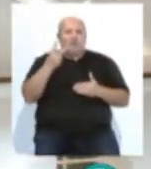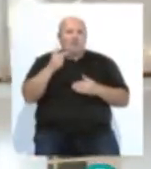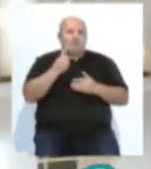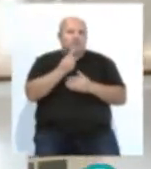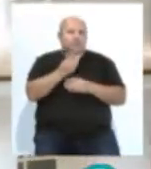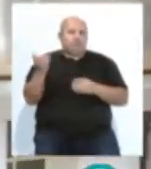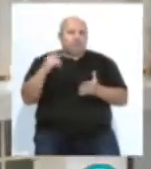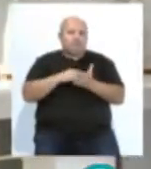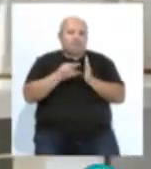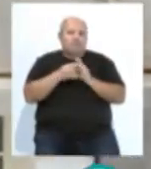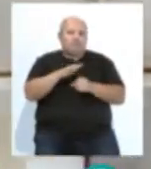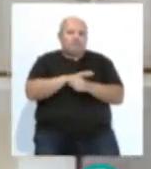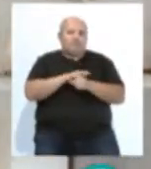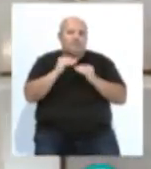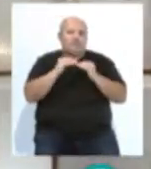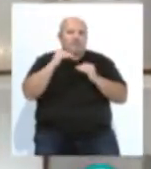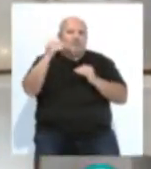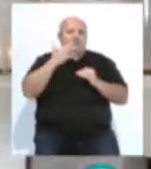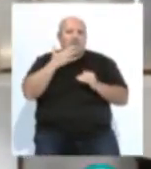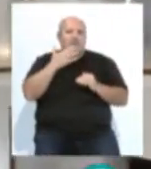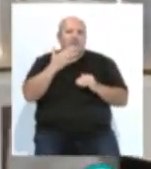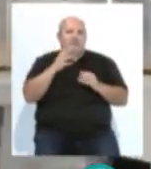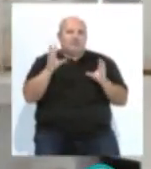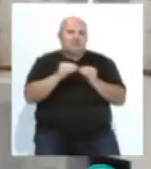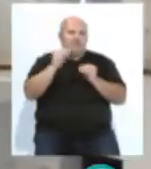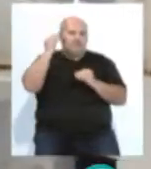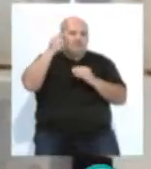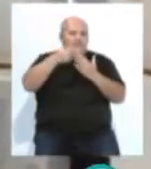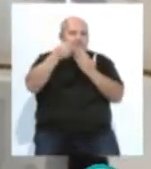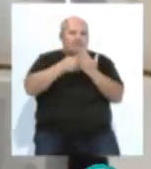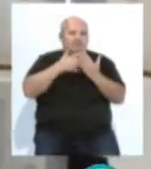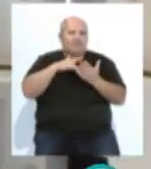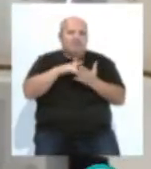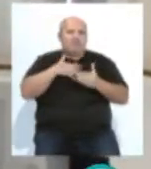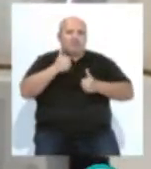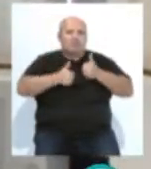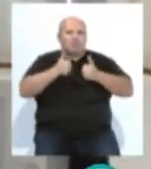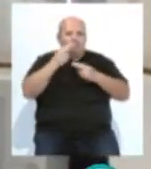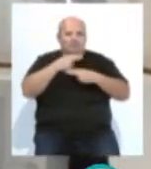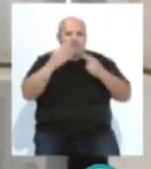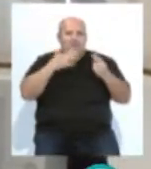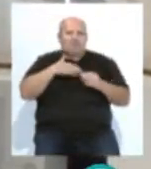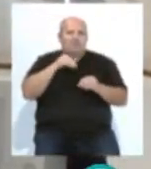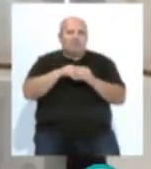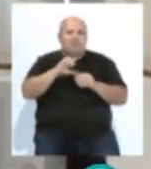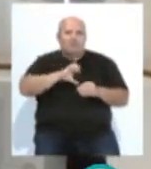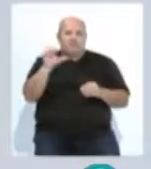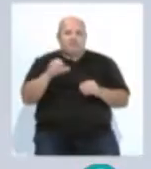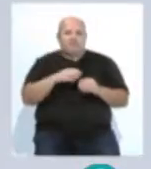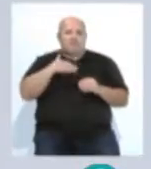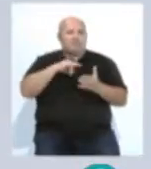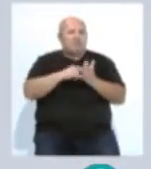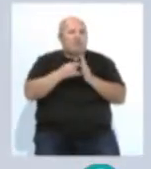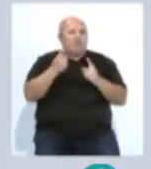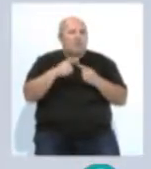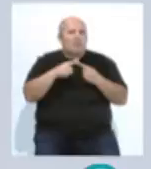varios proyectos en la provincia que superaron los baremos establecidos en este concurso público con fondos europeos. Entre los